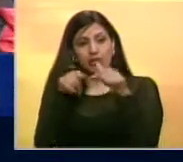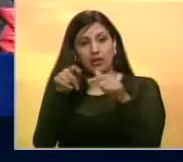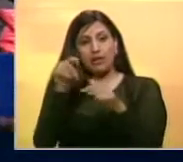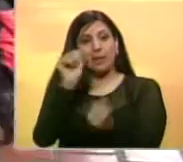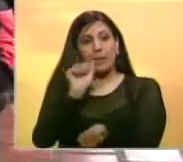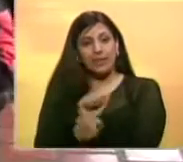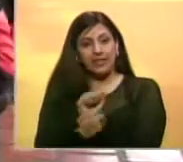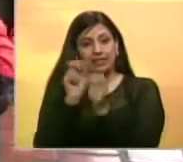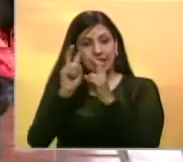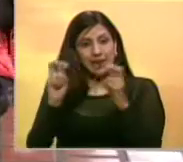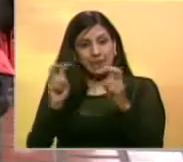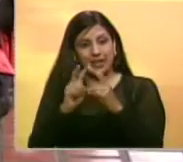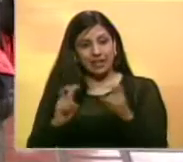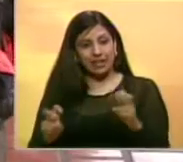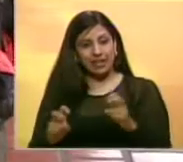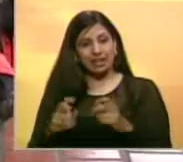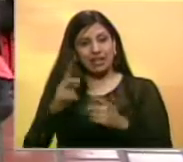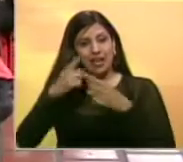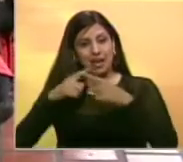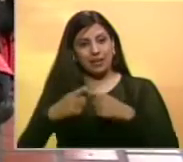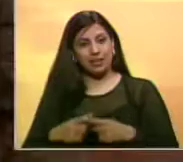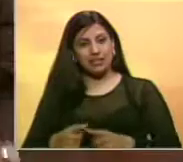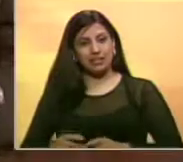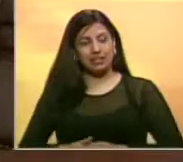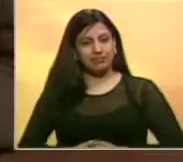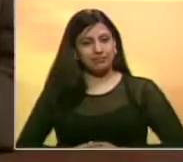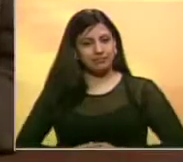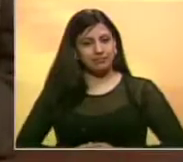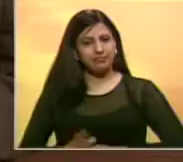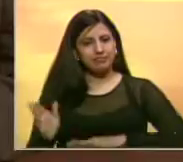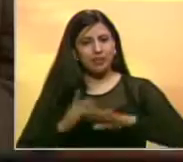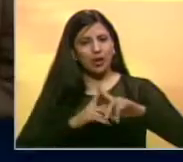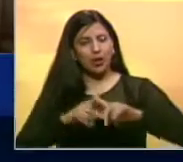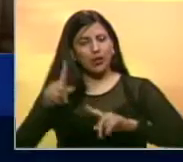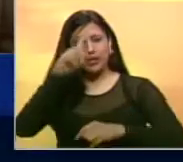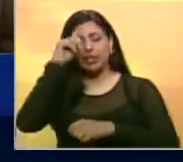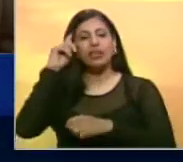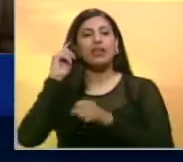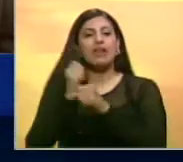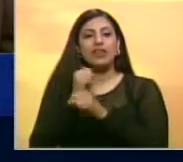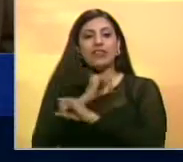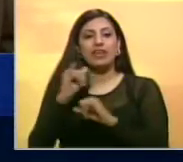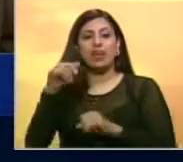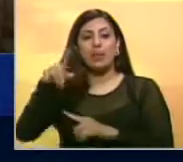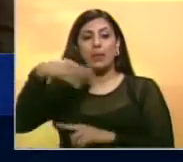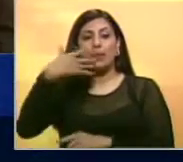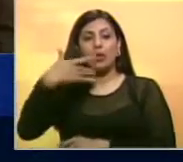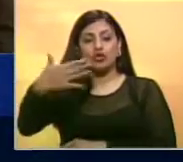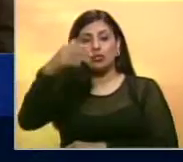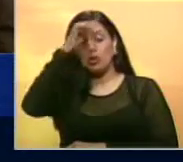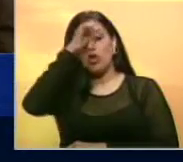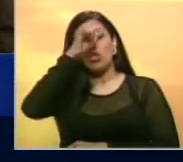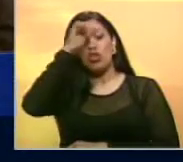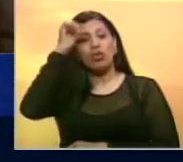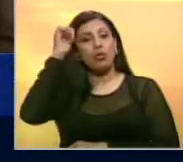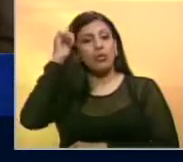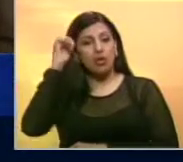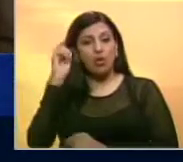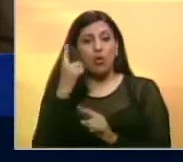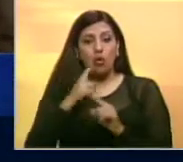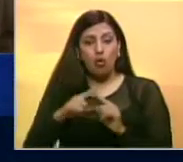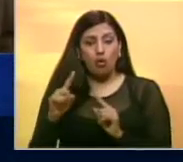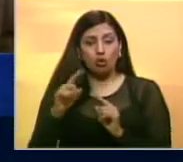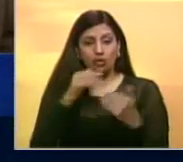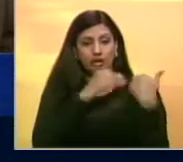siendo sometidos a una investigación administrativa Los operativos culminan oficialmente el próximo domingo las gerencias de los dos